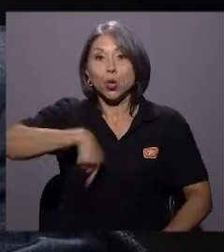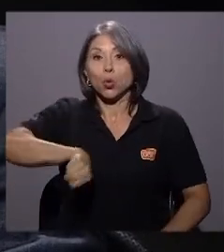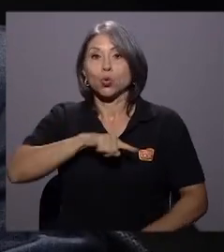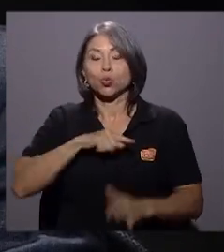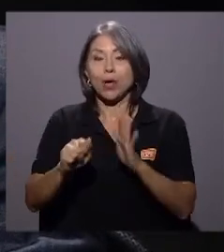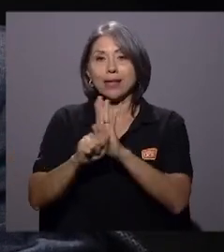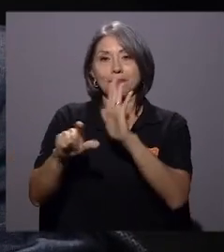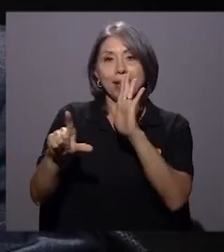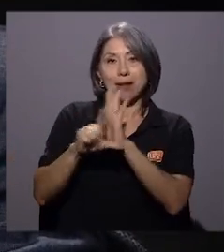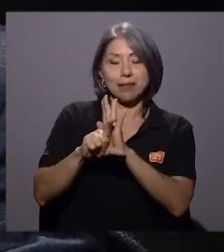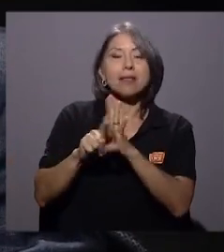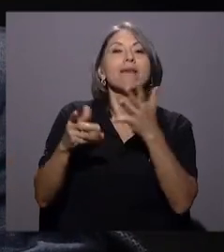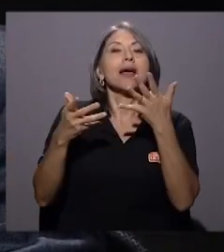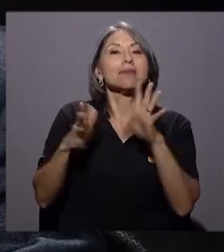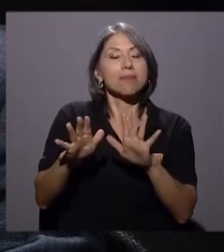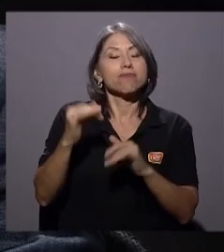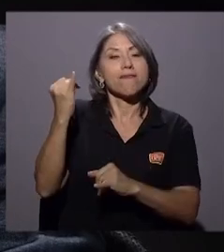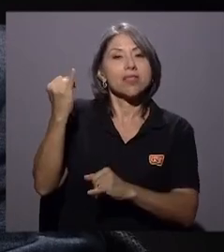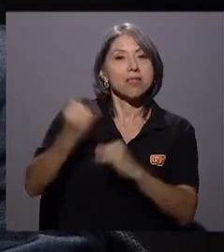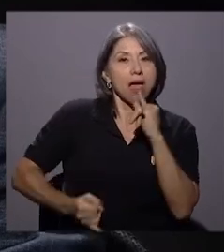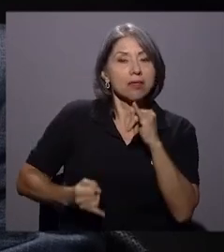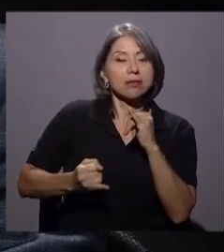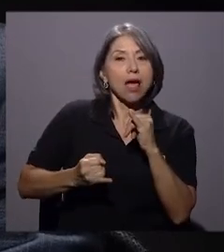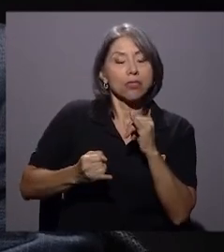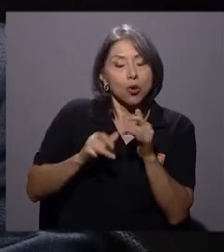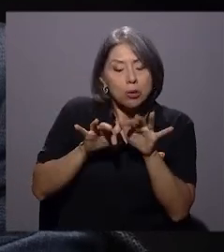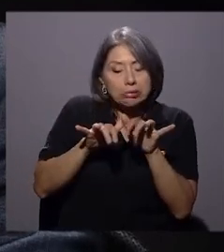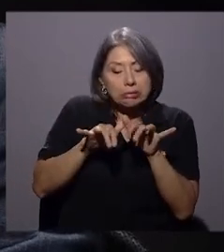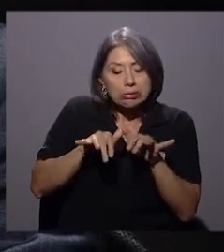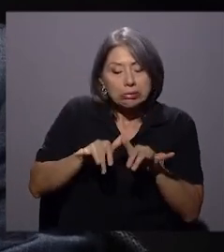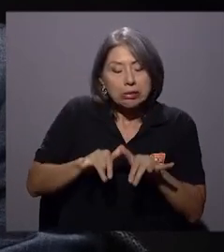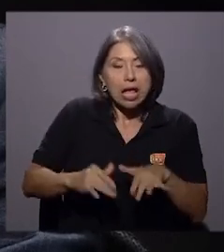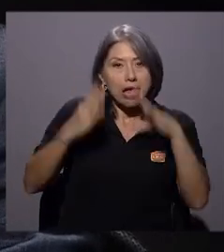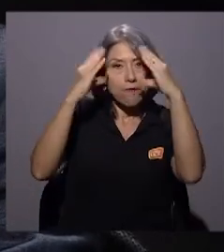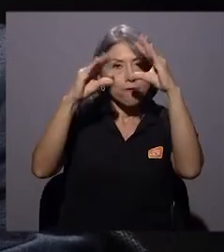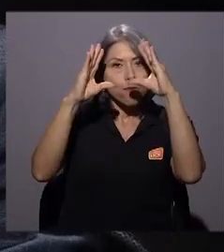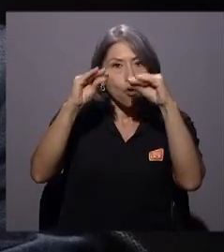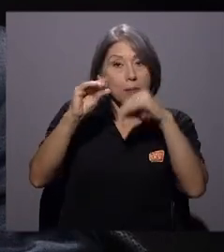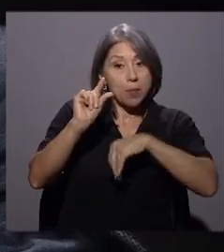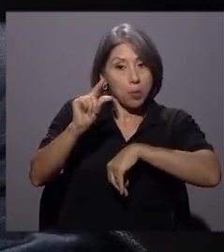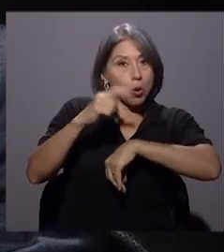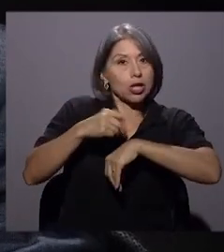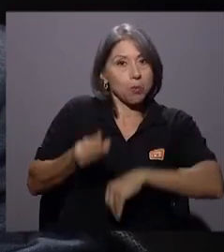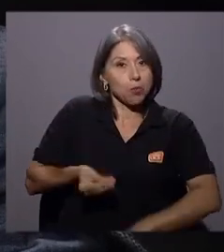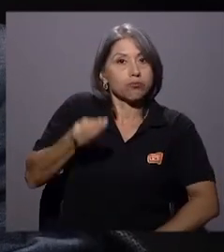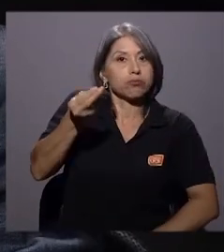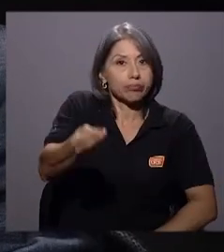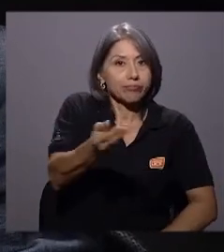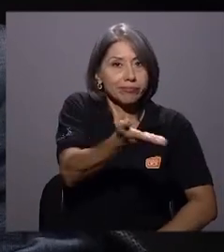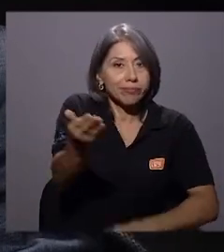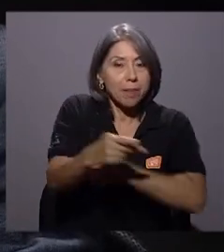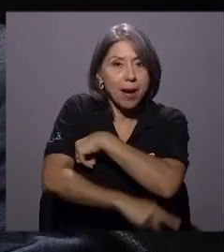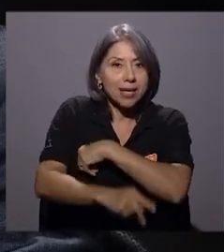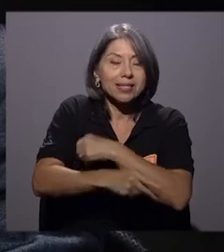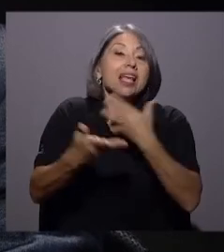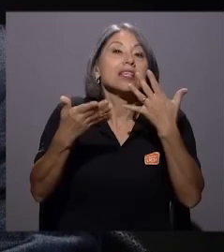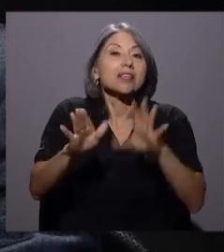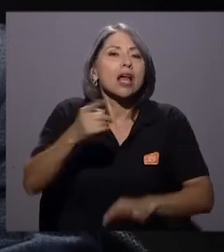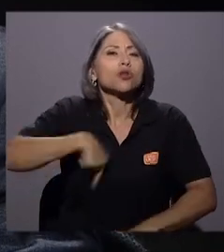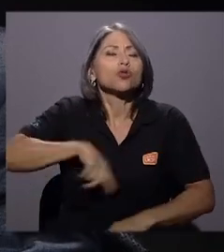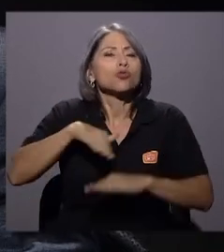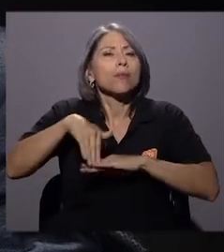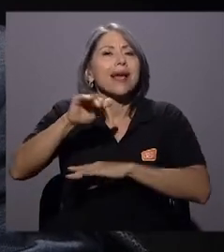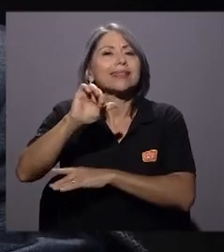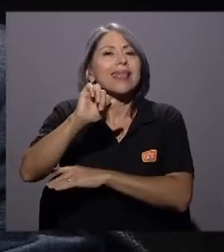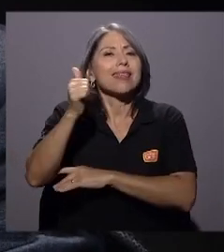Asamblea Legislativa estamos finalizando el informe que le presentaremos muy pronto al país. Hemos encontrado más de 10 hallazgos